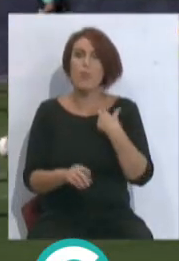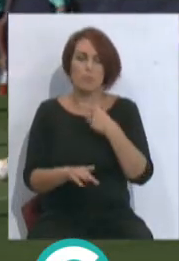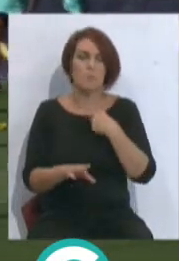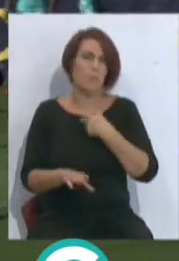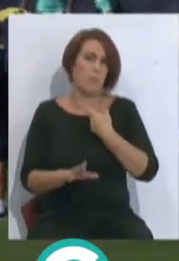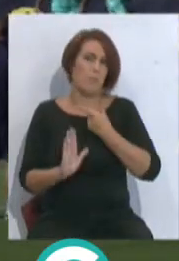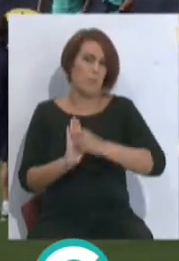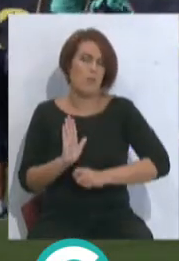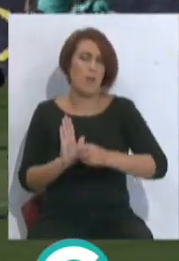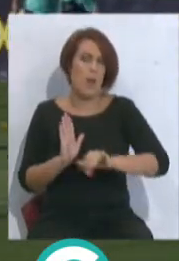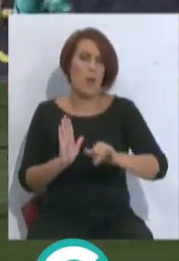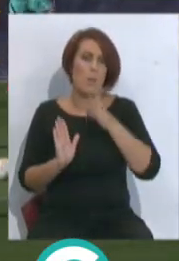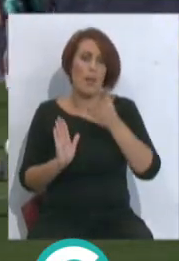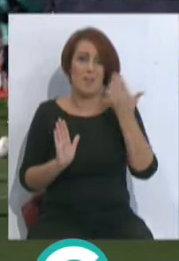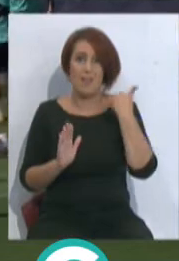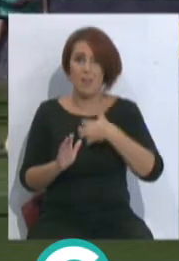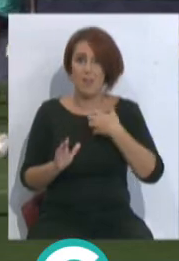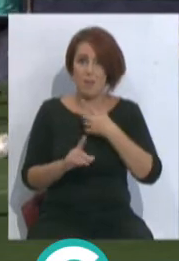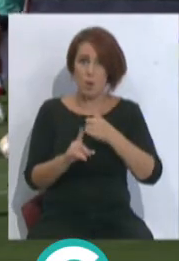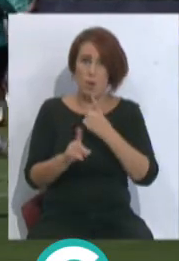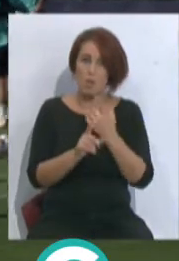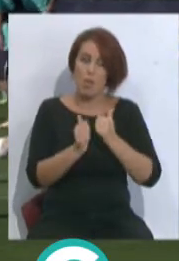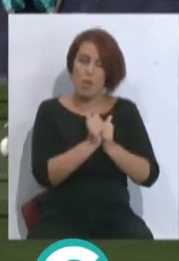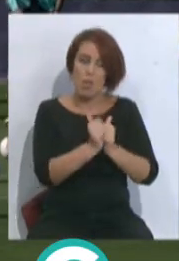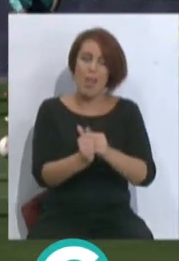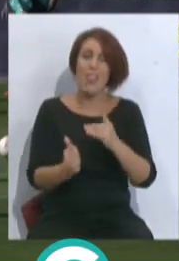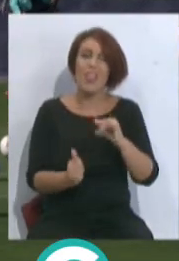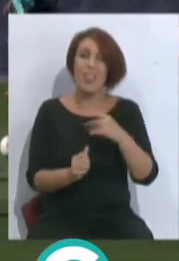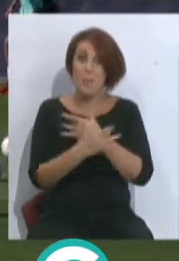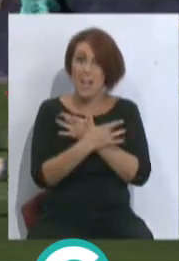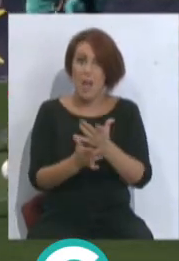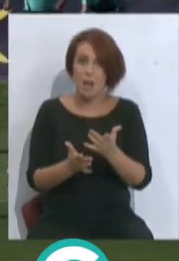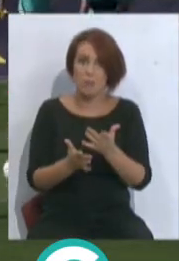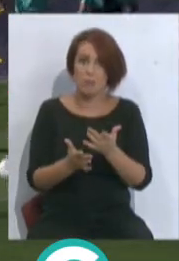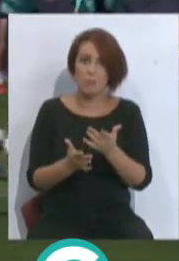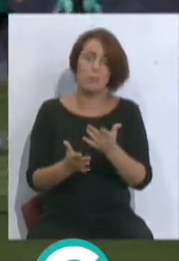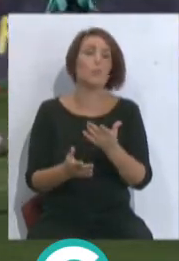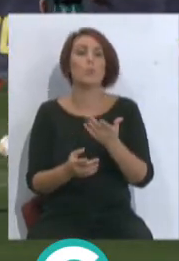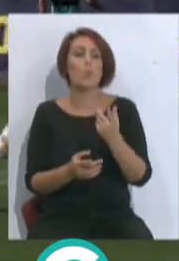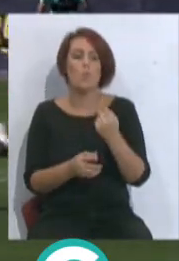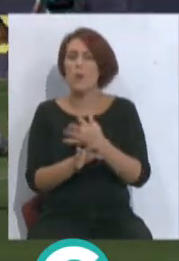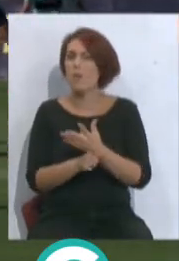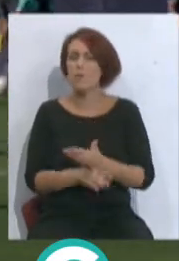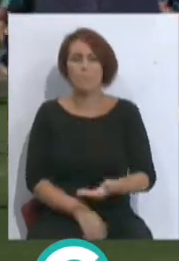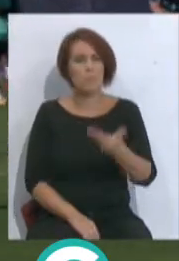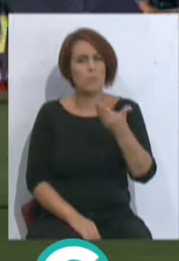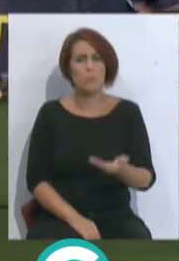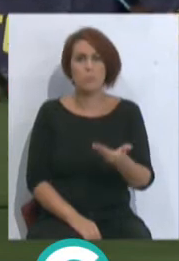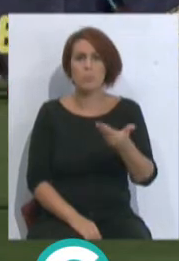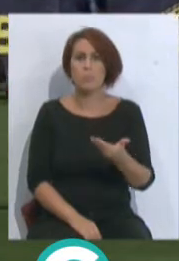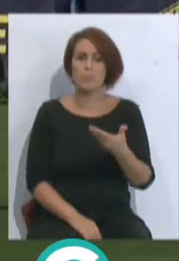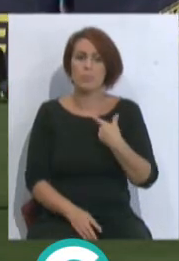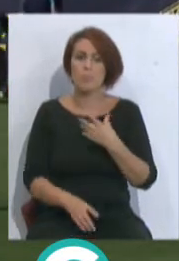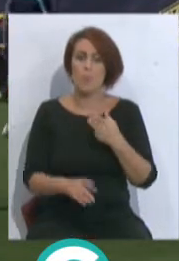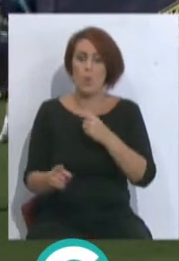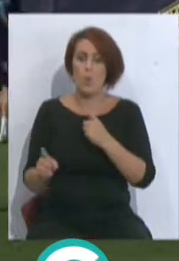las tiene, porque ayer jugó contra Argentina, estuvo marcando a Di María, un jugador importantísimo, con